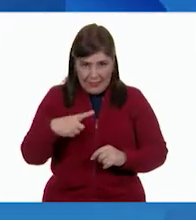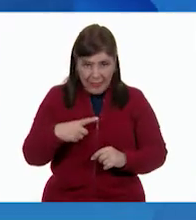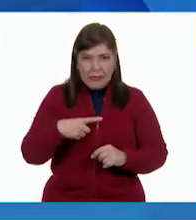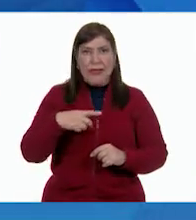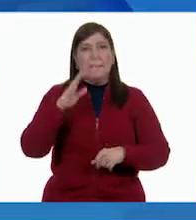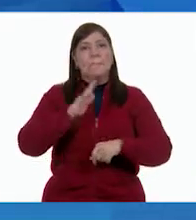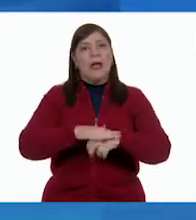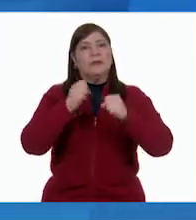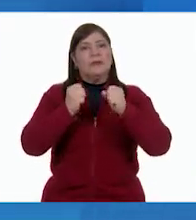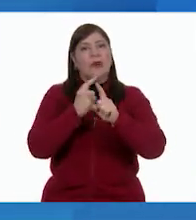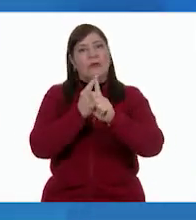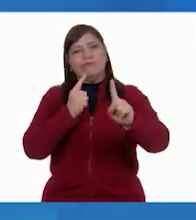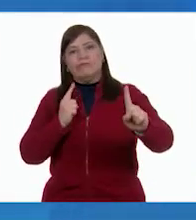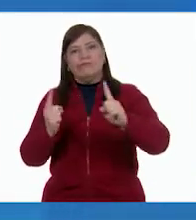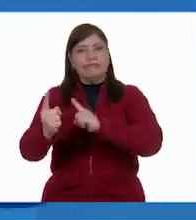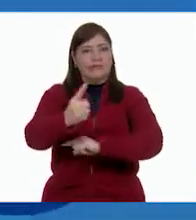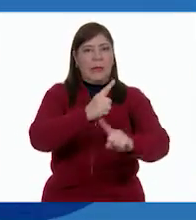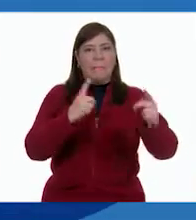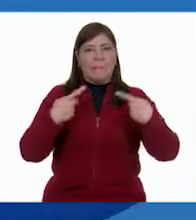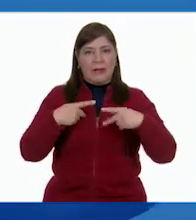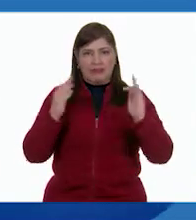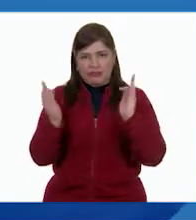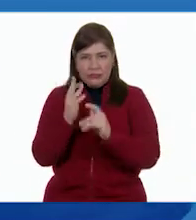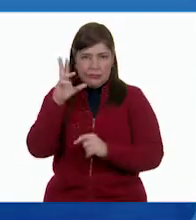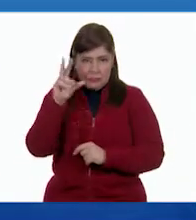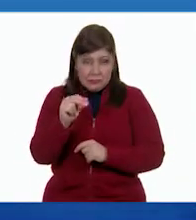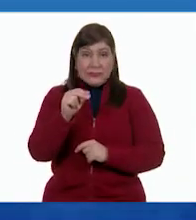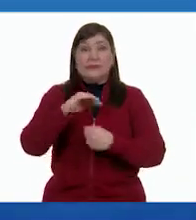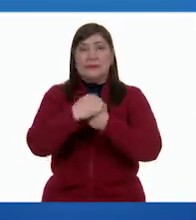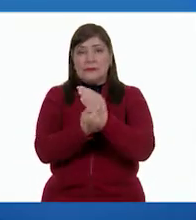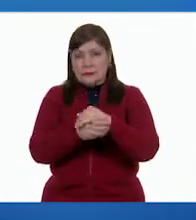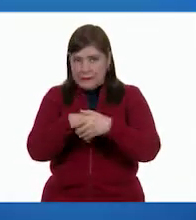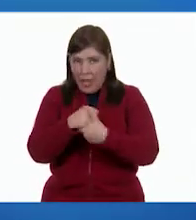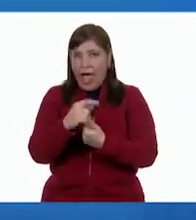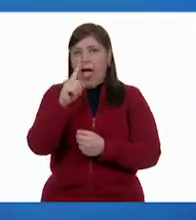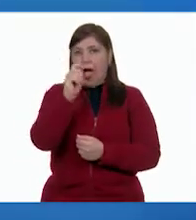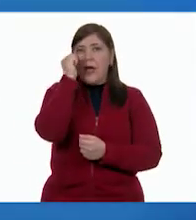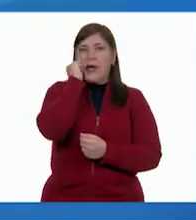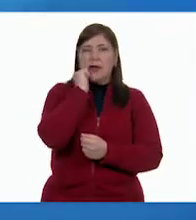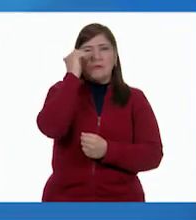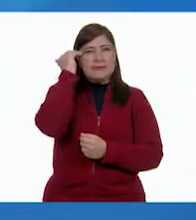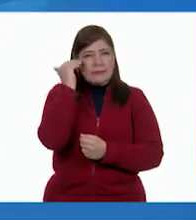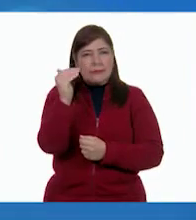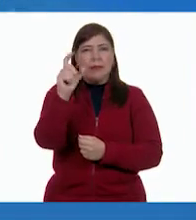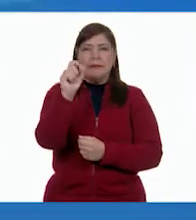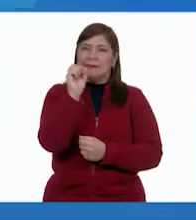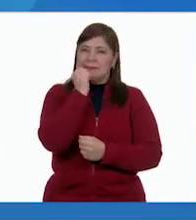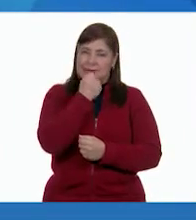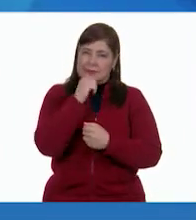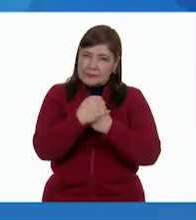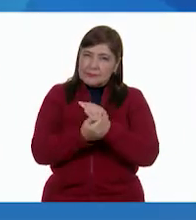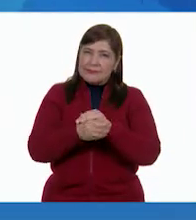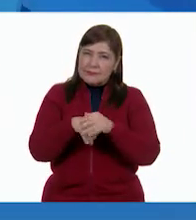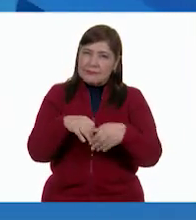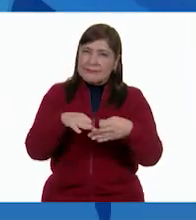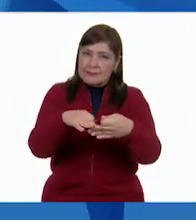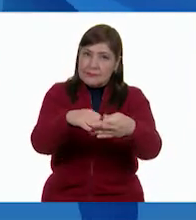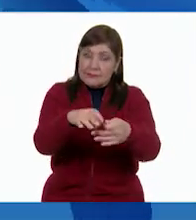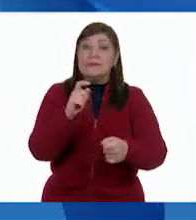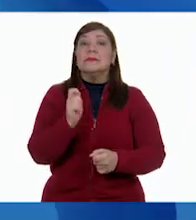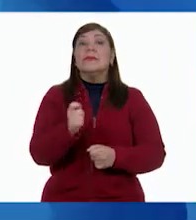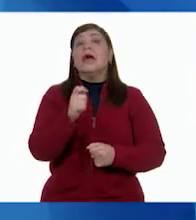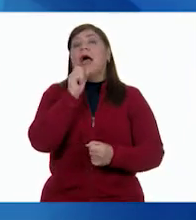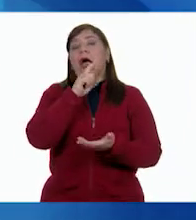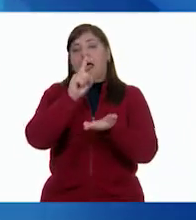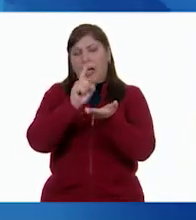distancia. Lávate las manos muy seguido con agua y jabón por lo menos durante 20 segundos. O aplica